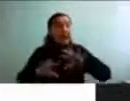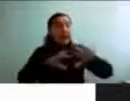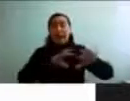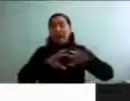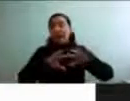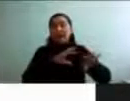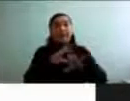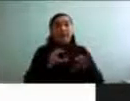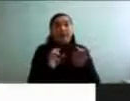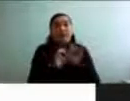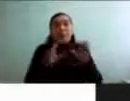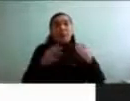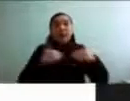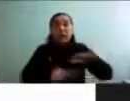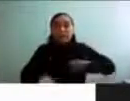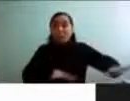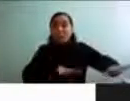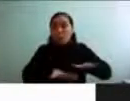realiza movimientos.